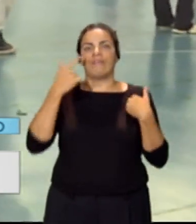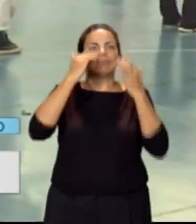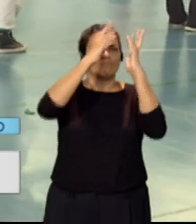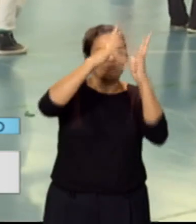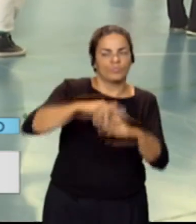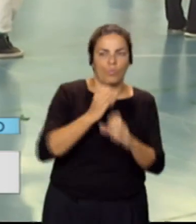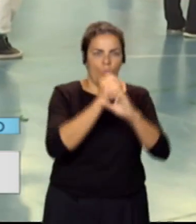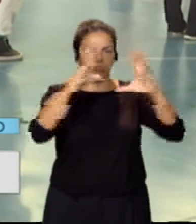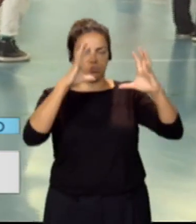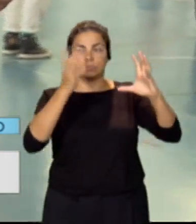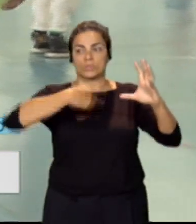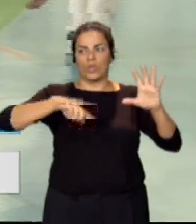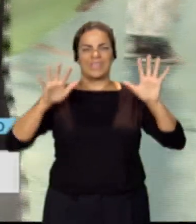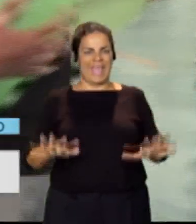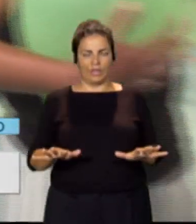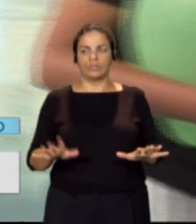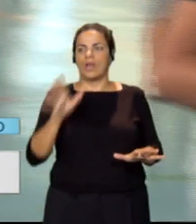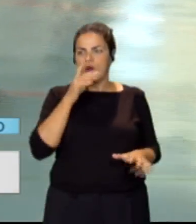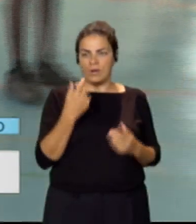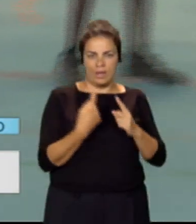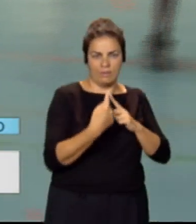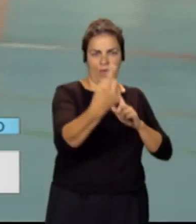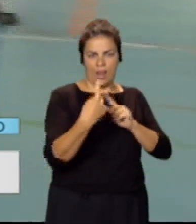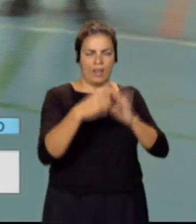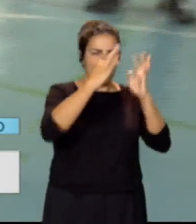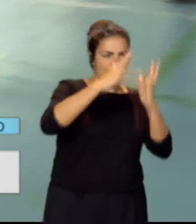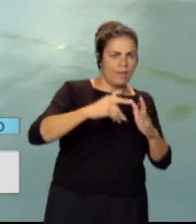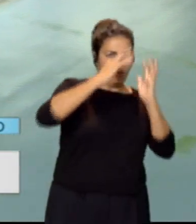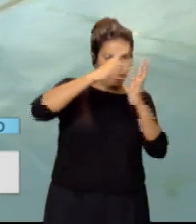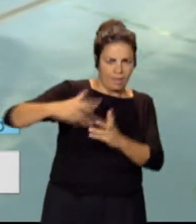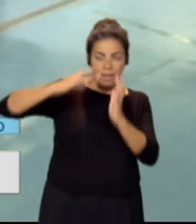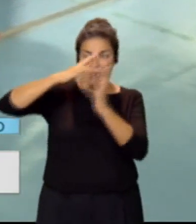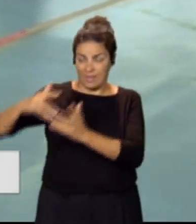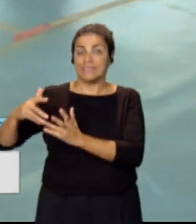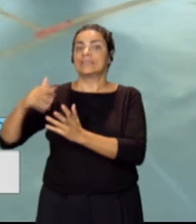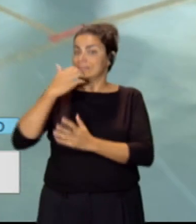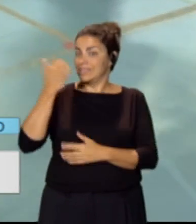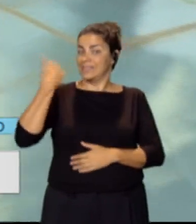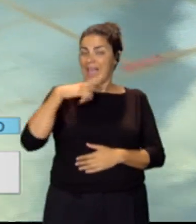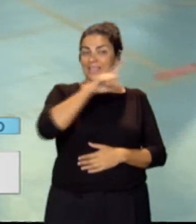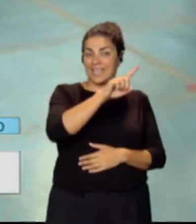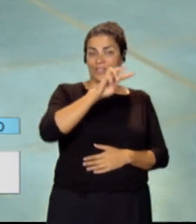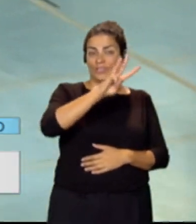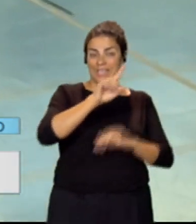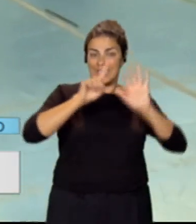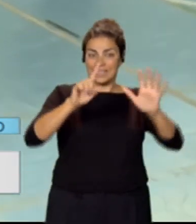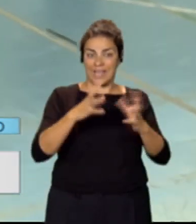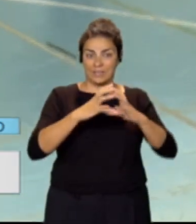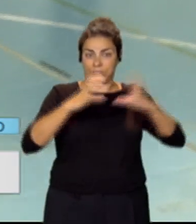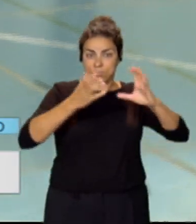todos quietos y ahora en teoría pasan columna por columna a contar y una vez ahí, si superamos los 136 globos,